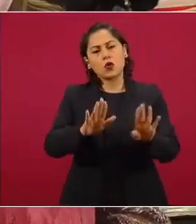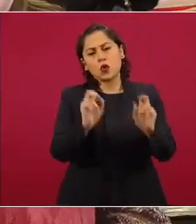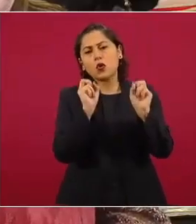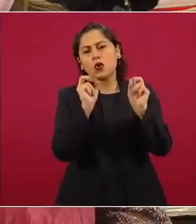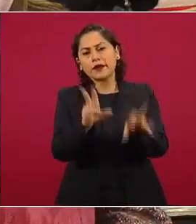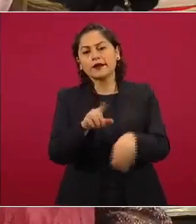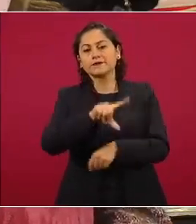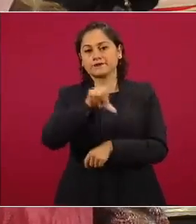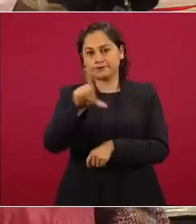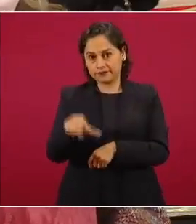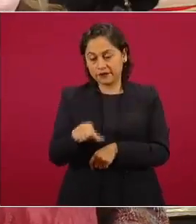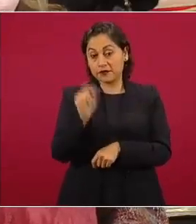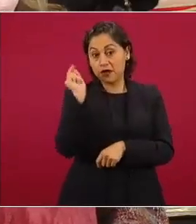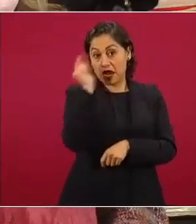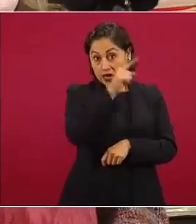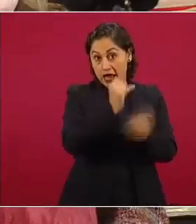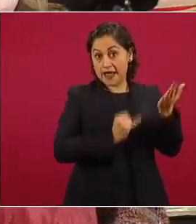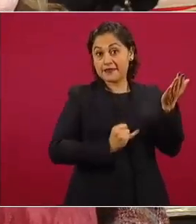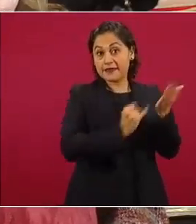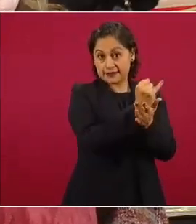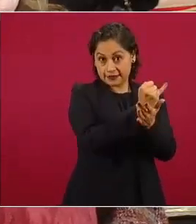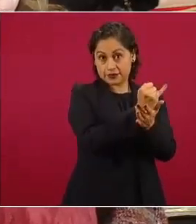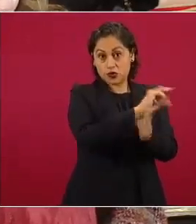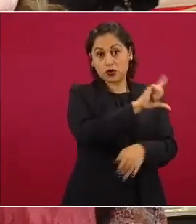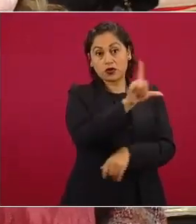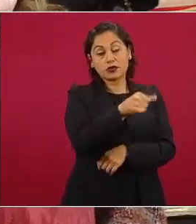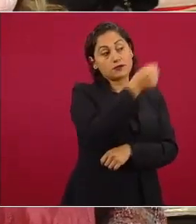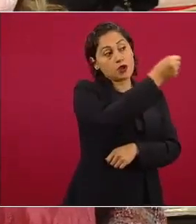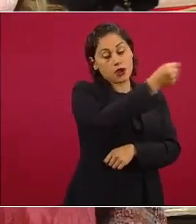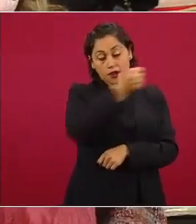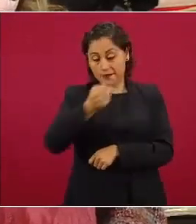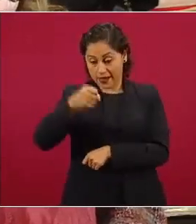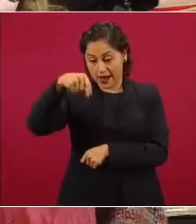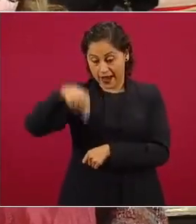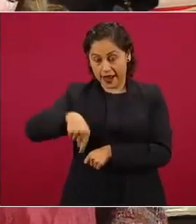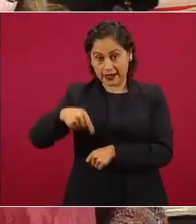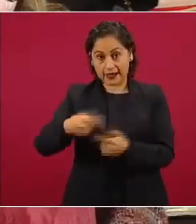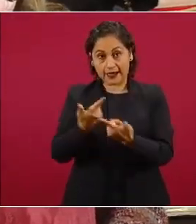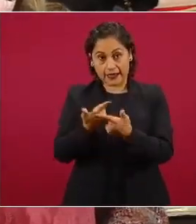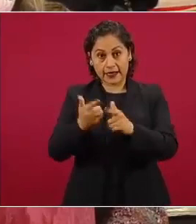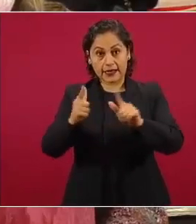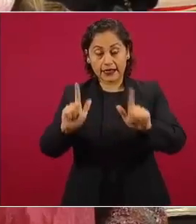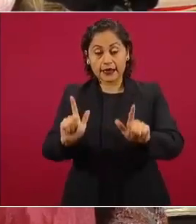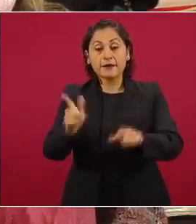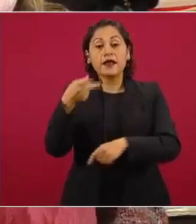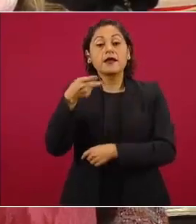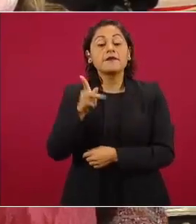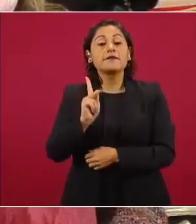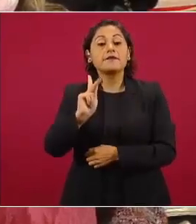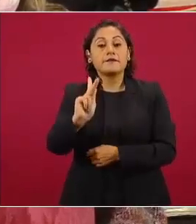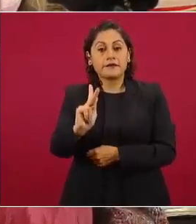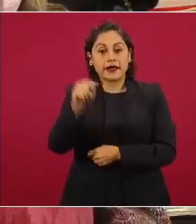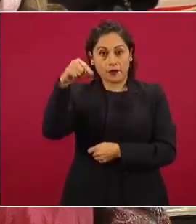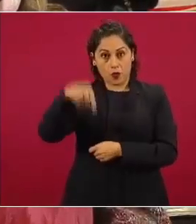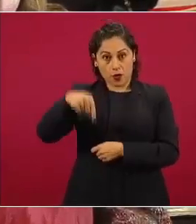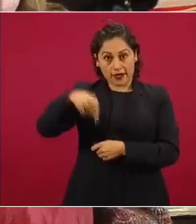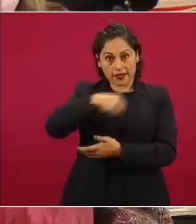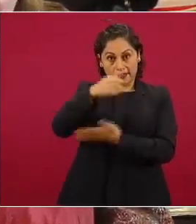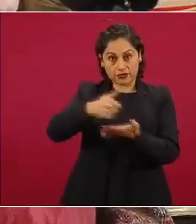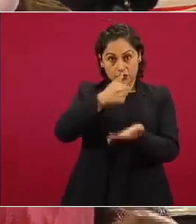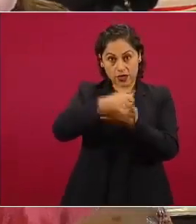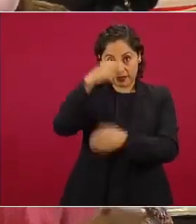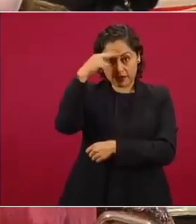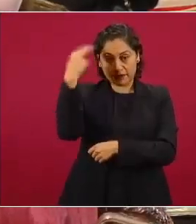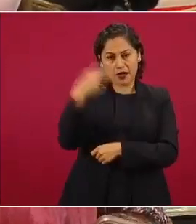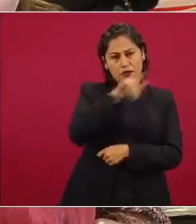en la unión americana si llega como calidad de ciudadano pero llega regresa aquí a Ciudad de México en un vuelo